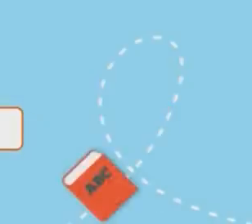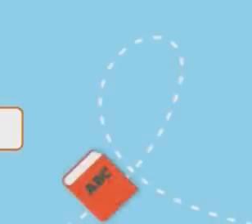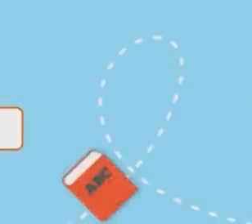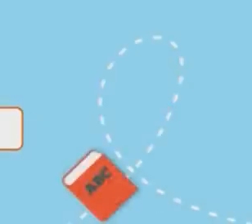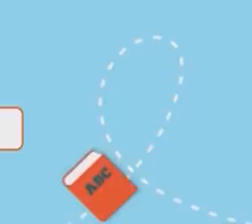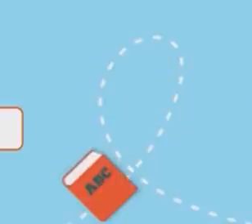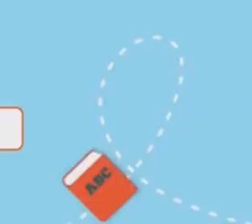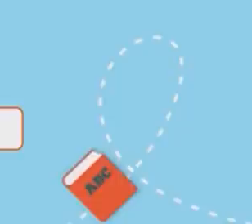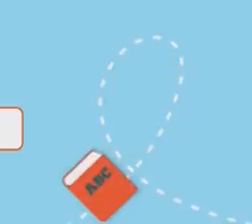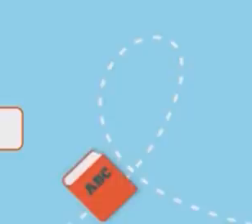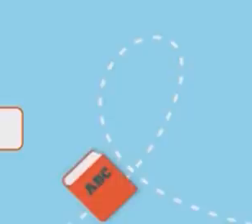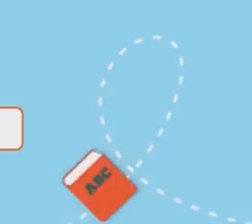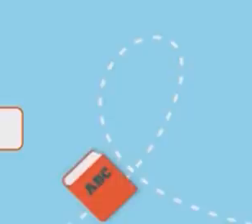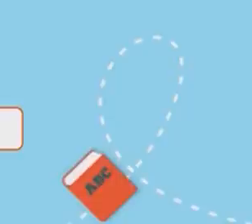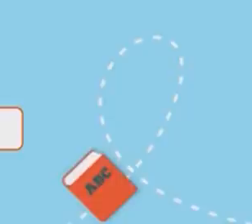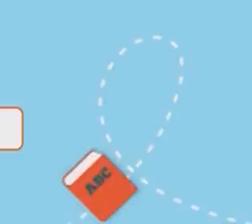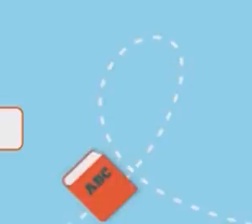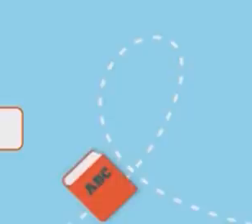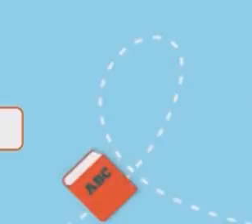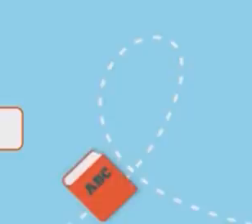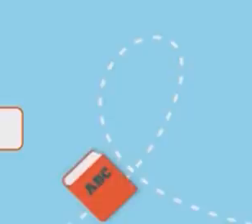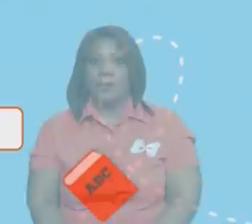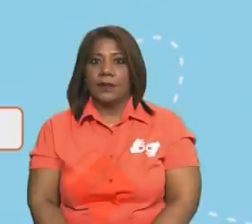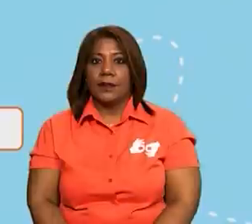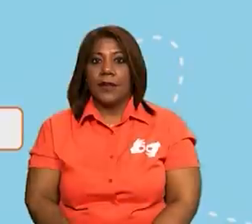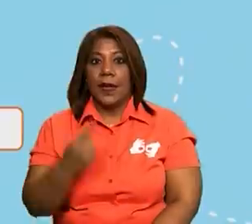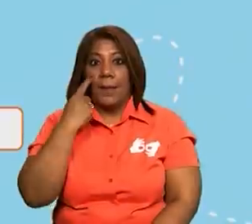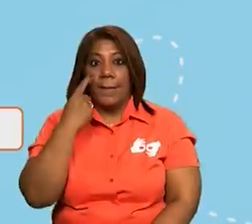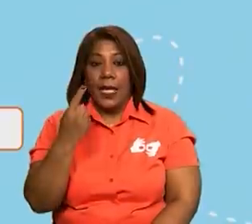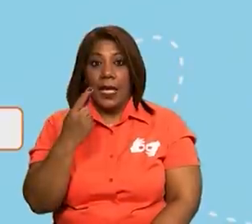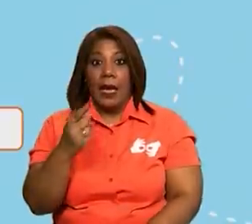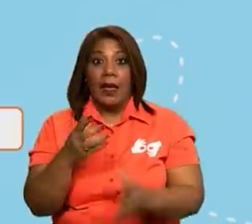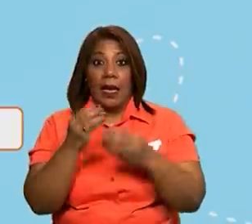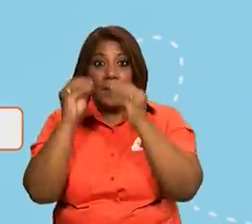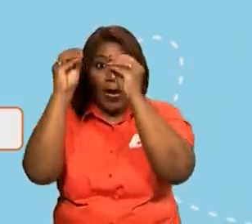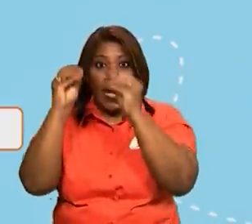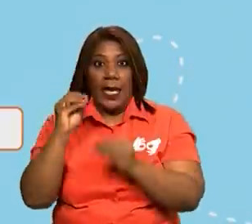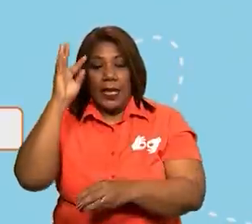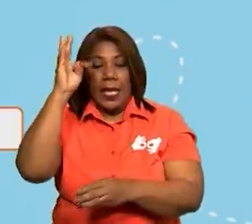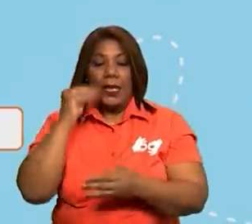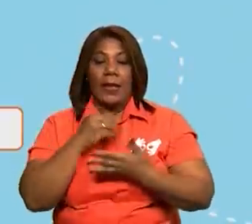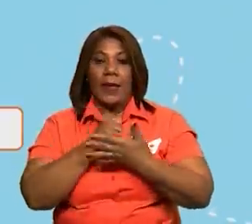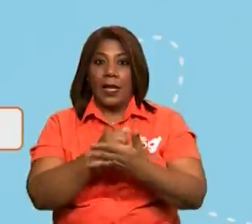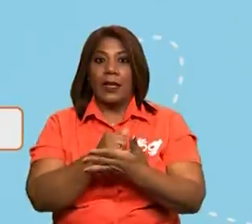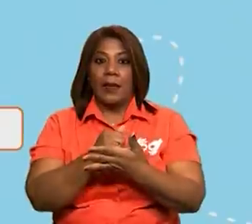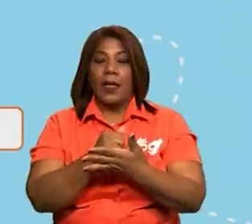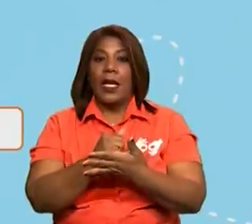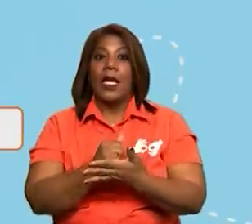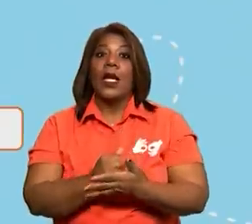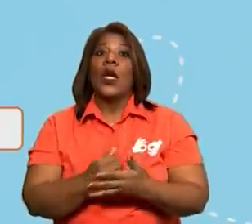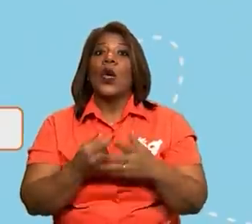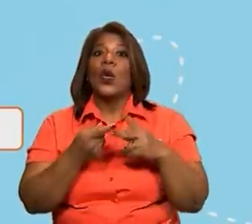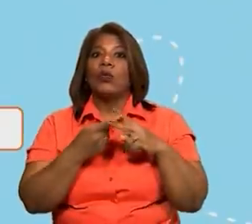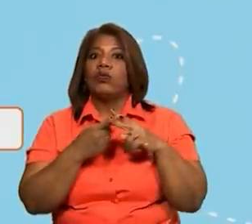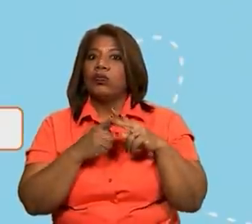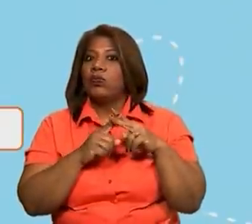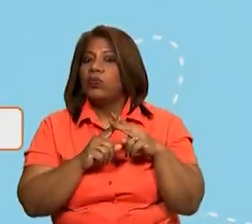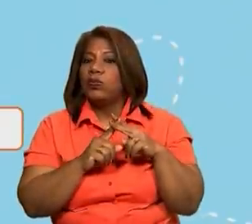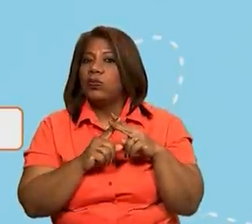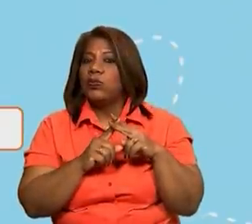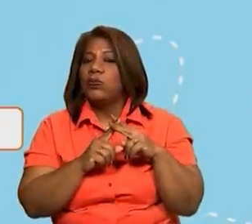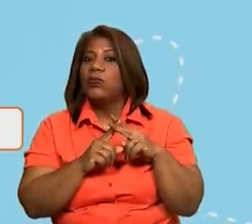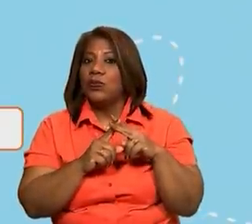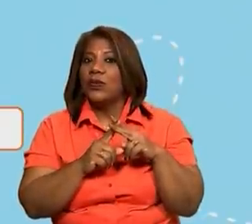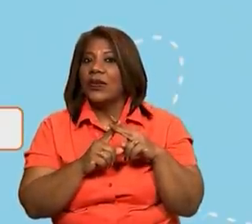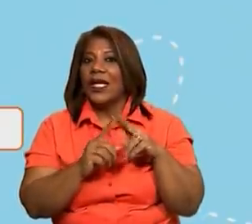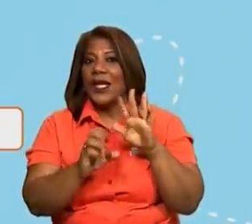Vamos a trabajar entonces un ejemplo. A ver, ¿cuál es la primera imagen? Sapo.